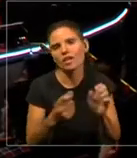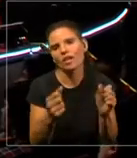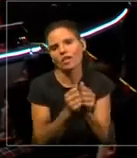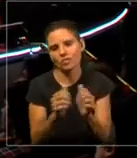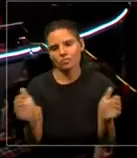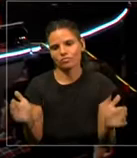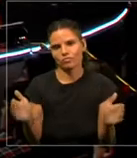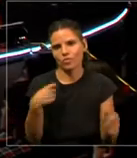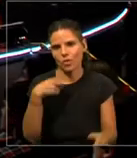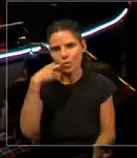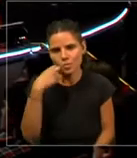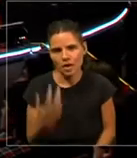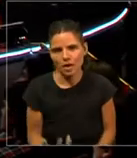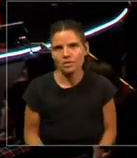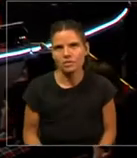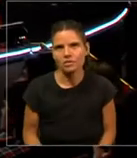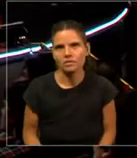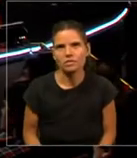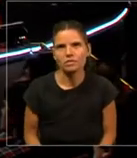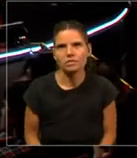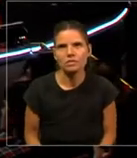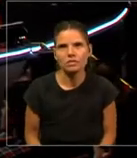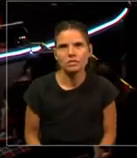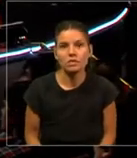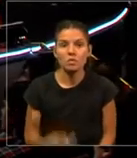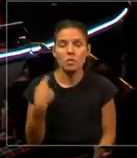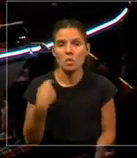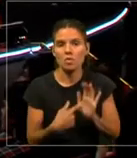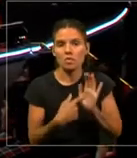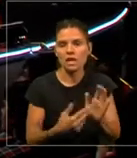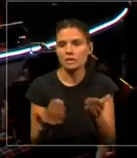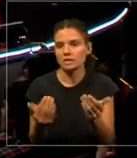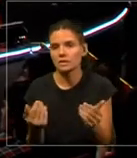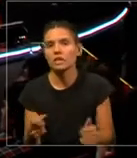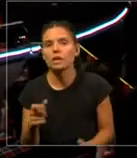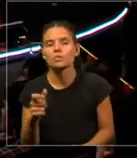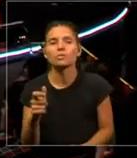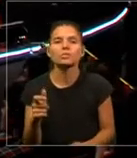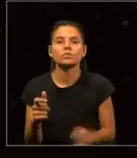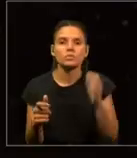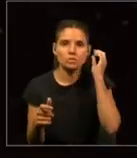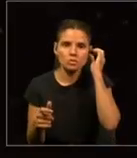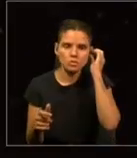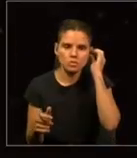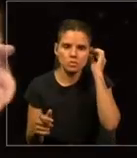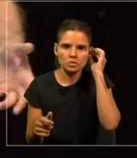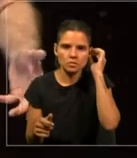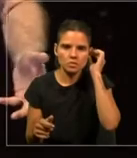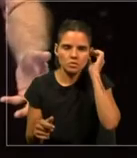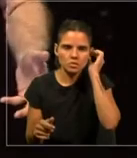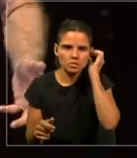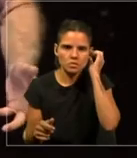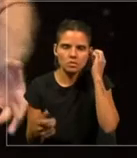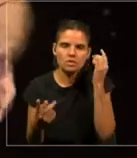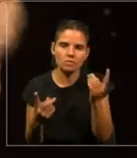un Open Call to Human Babies. El lugar que es de súper avanzada, vanguardista,